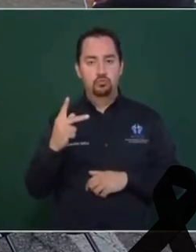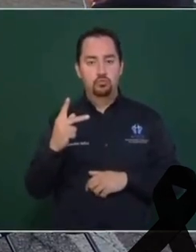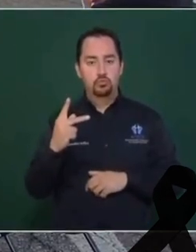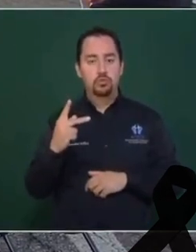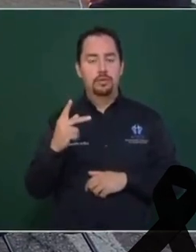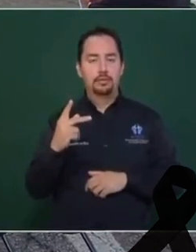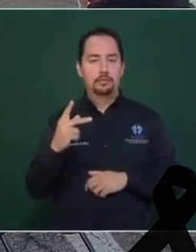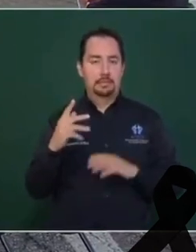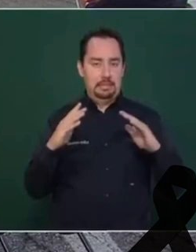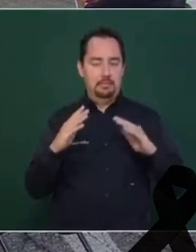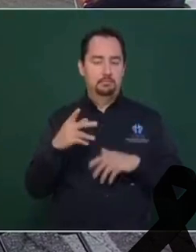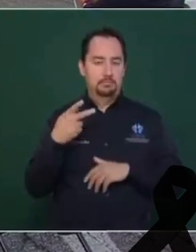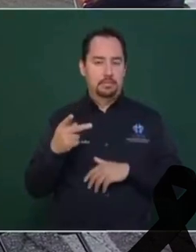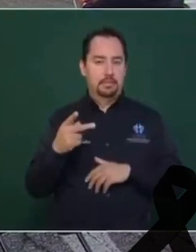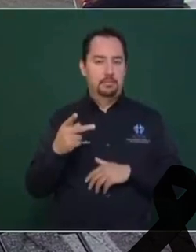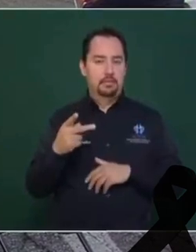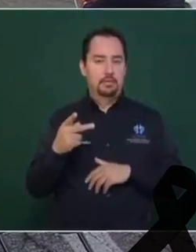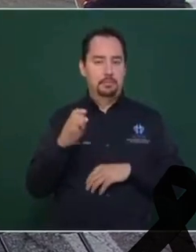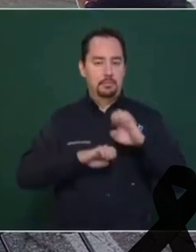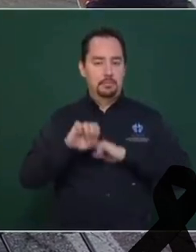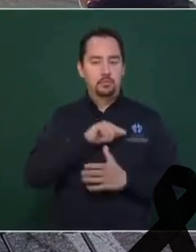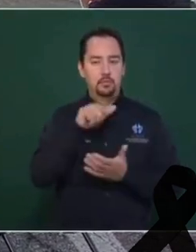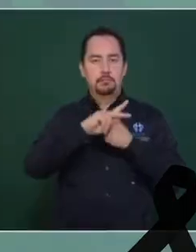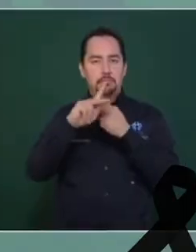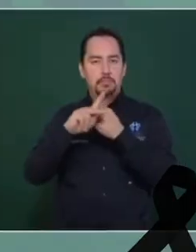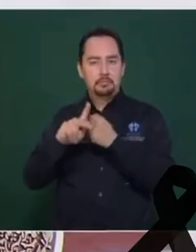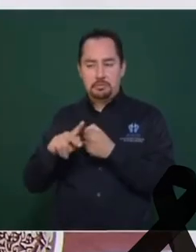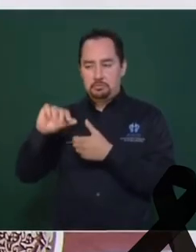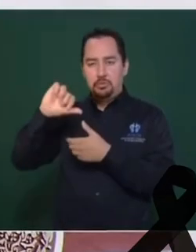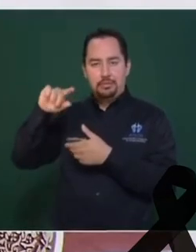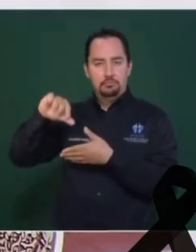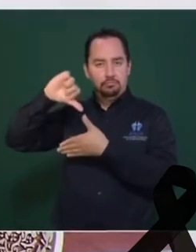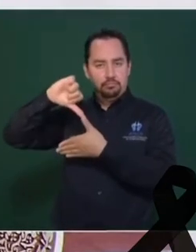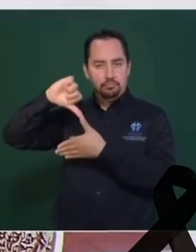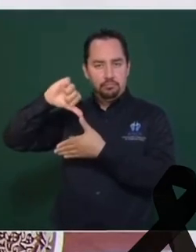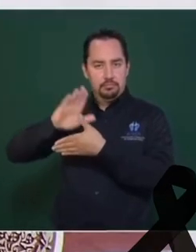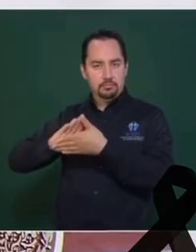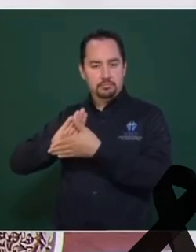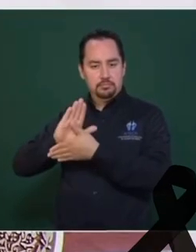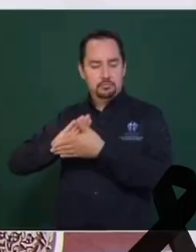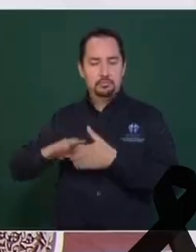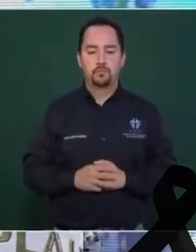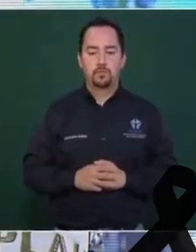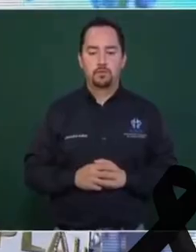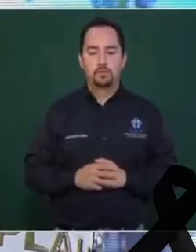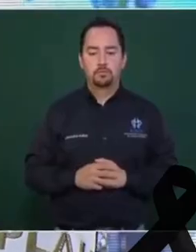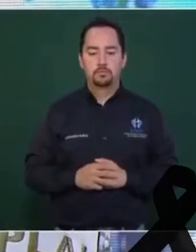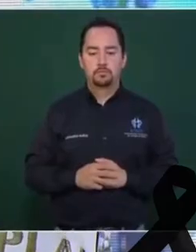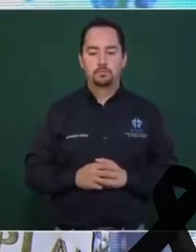291 de la autopista México-Veracruz. El conductor finalmente se dio a la fuga.